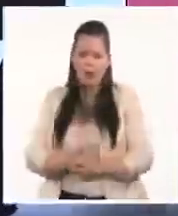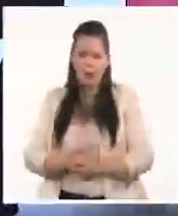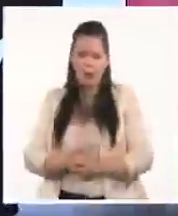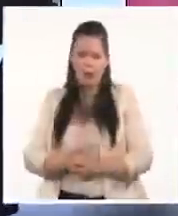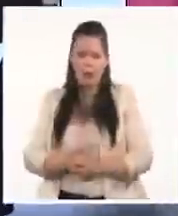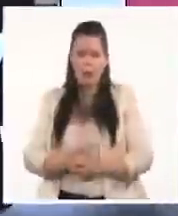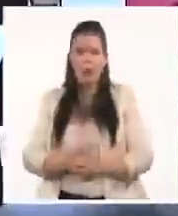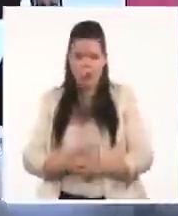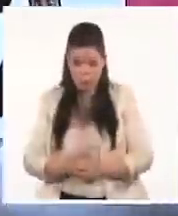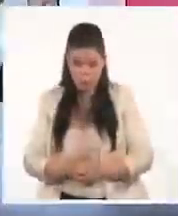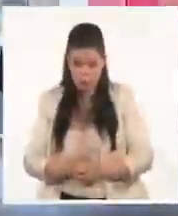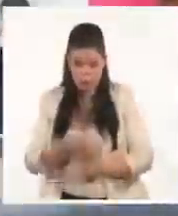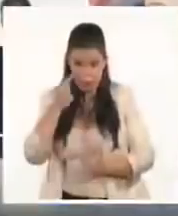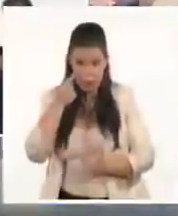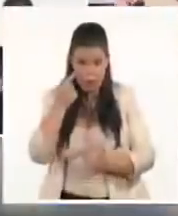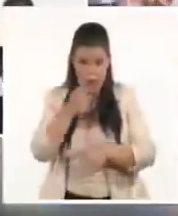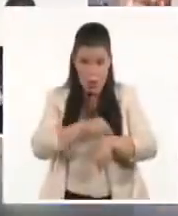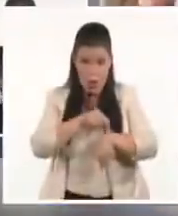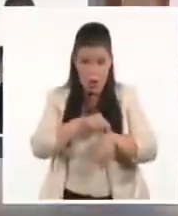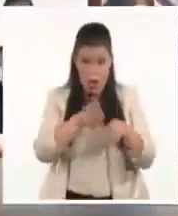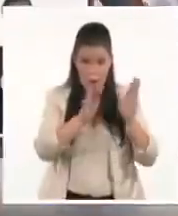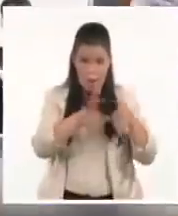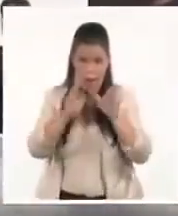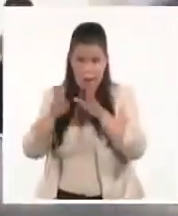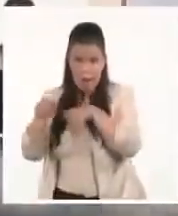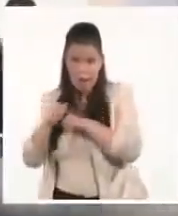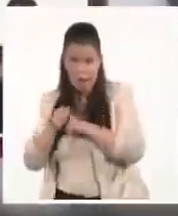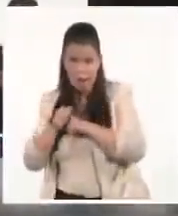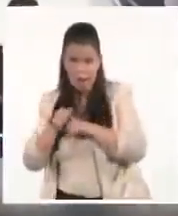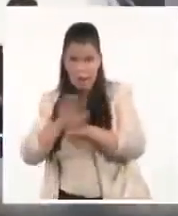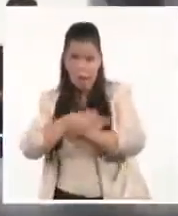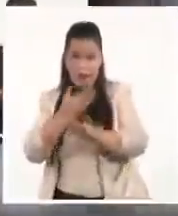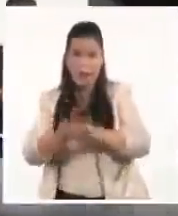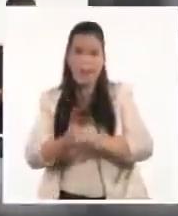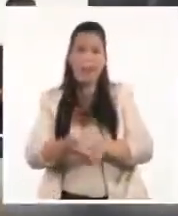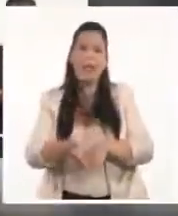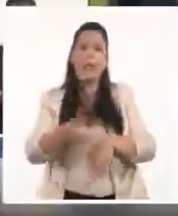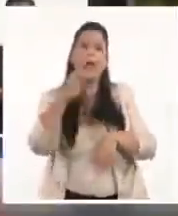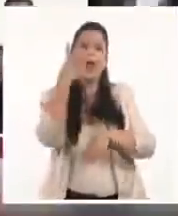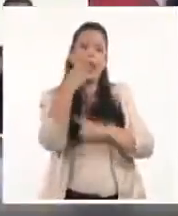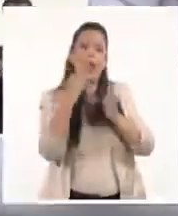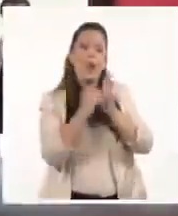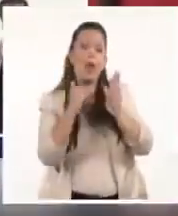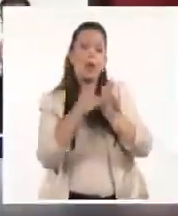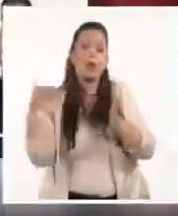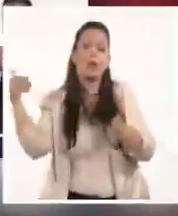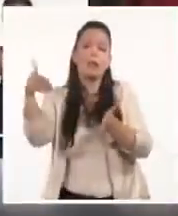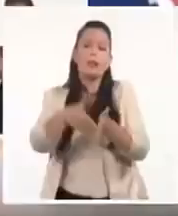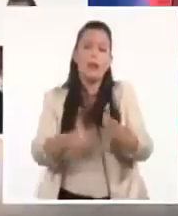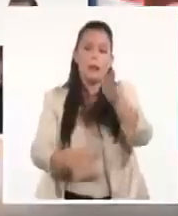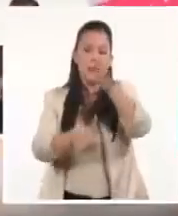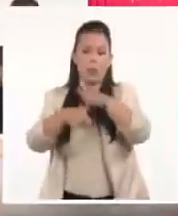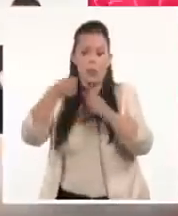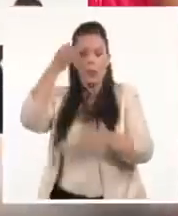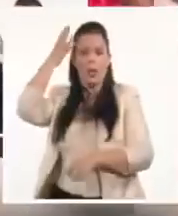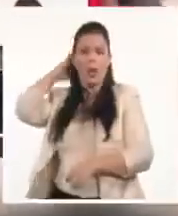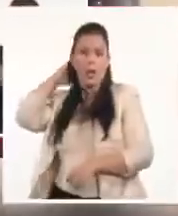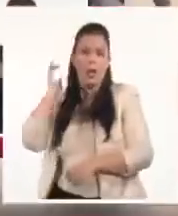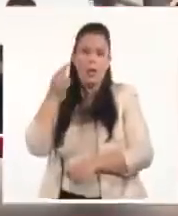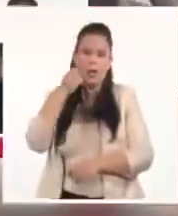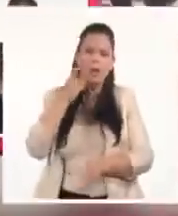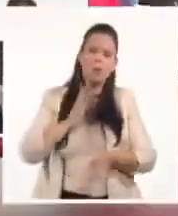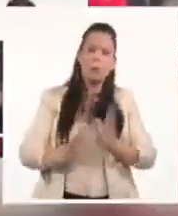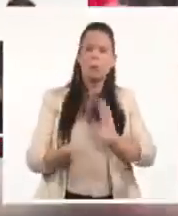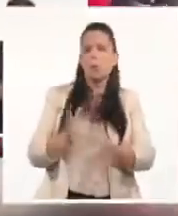el presidente a San Antonio de los Baños. Conversa con el pueblo. Camina por las mismas calles donde se generó la concentración. Y también los